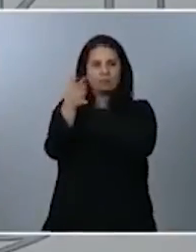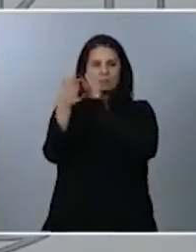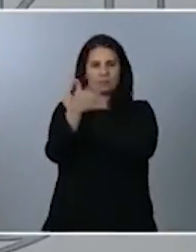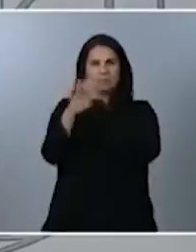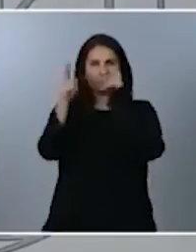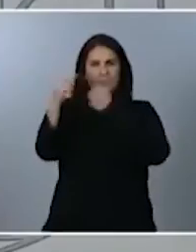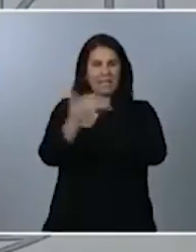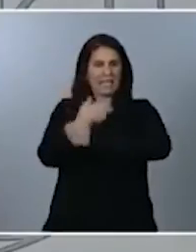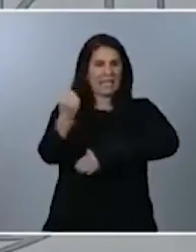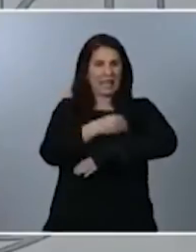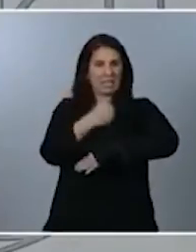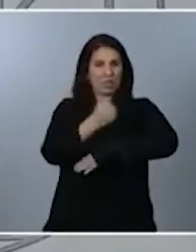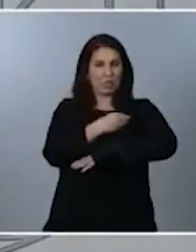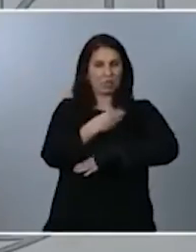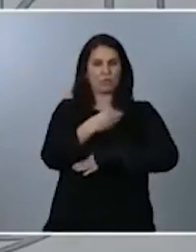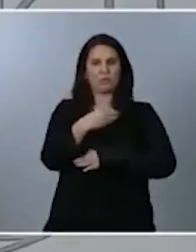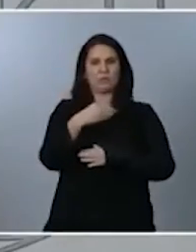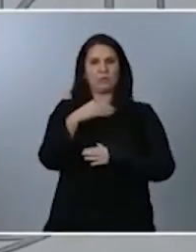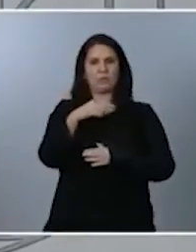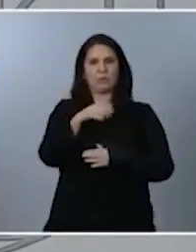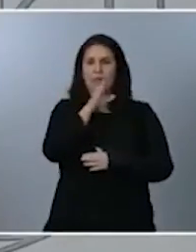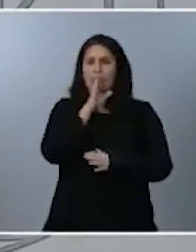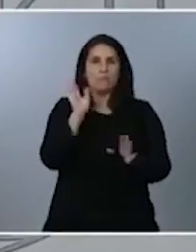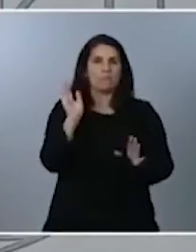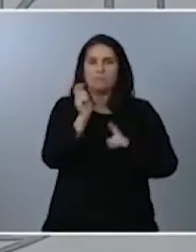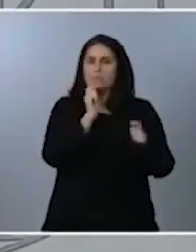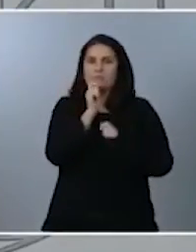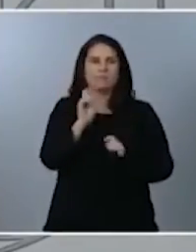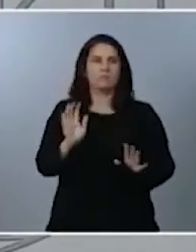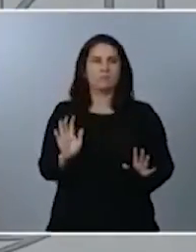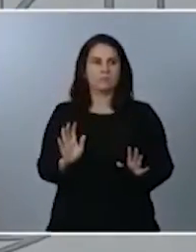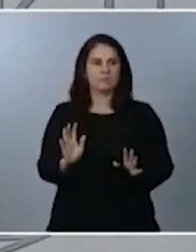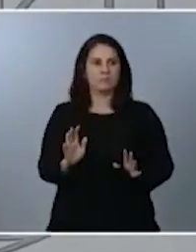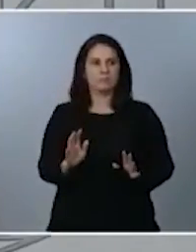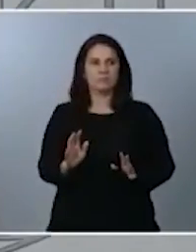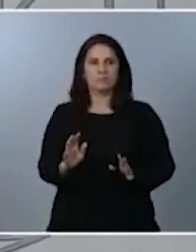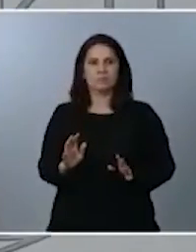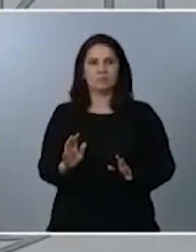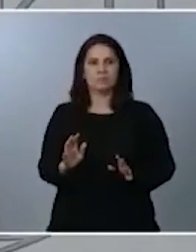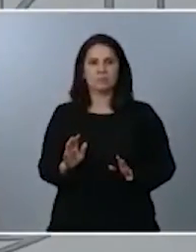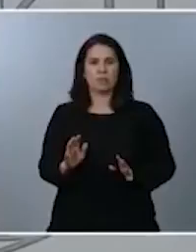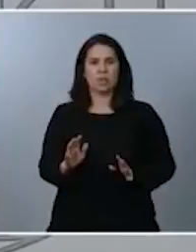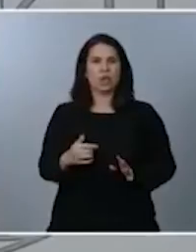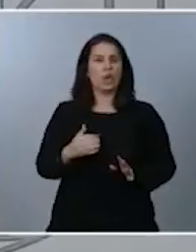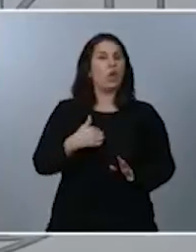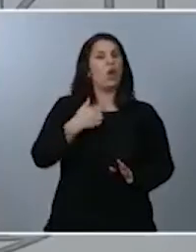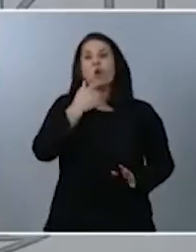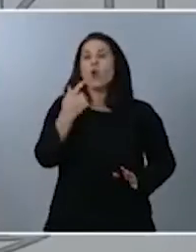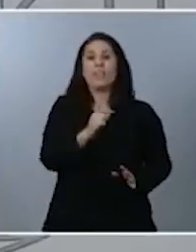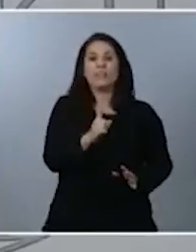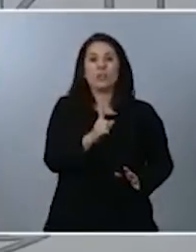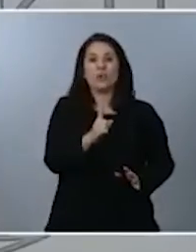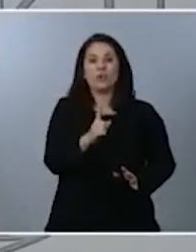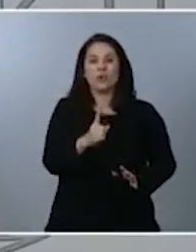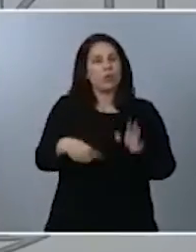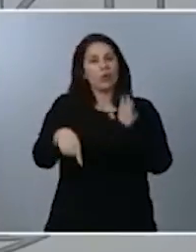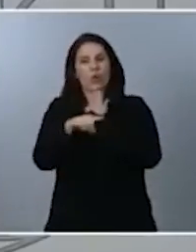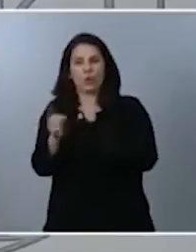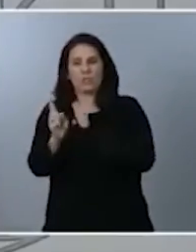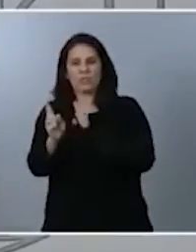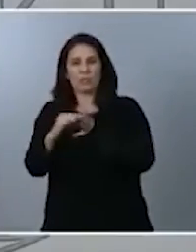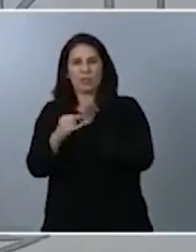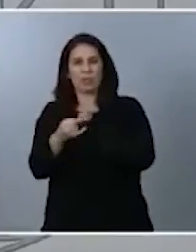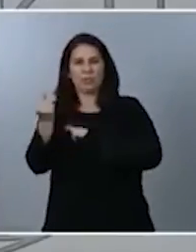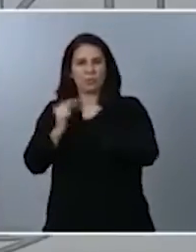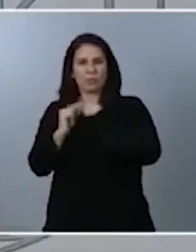figuras fiscales, es lo que he dicho en la rueda de prensa. Es decir, todo lo que no he dicho no está contemplado en el proyecto de presupuesto. Lo digo